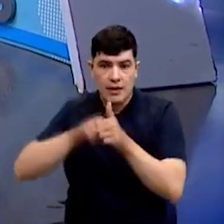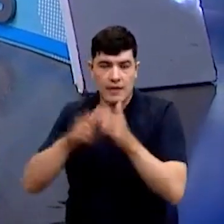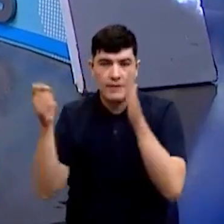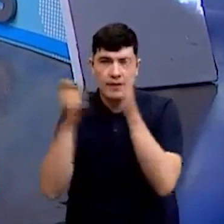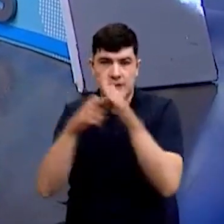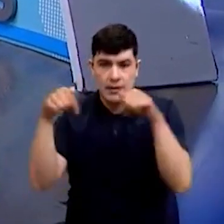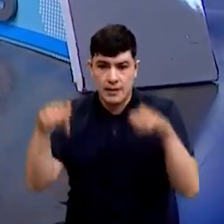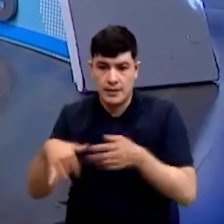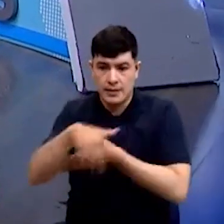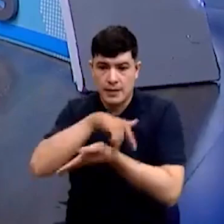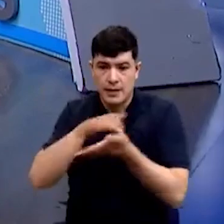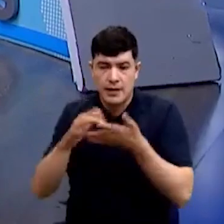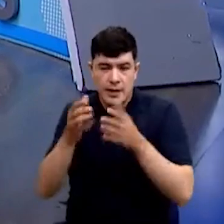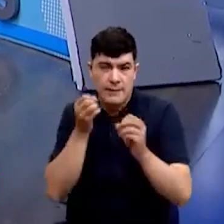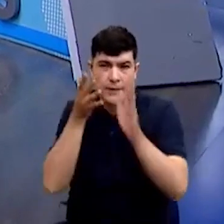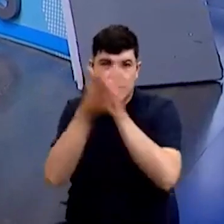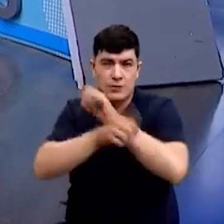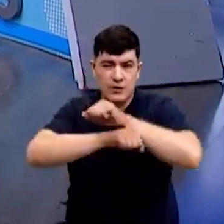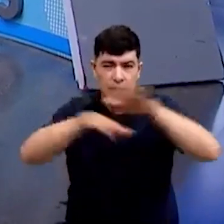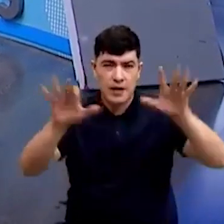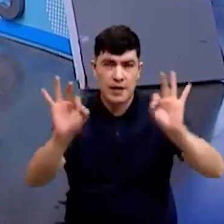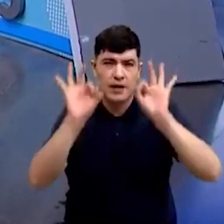Santander mejor informados. Así que mil gracias.